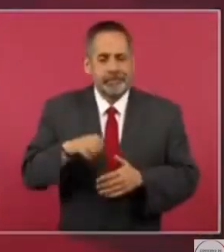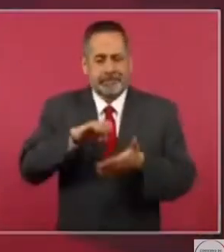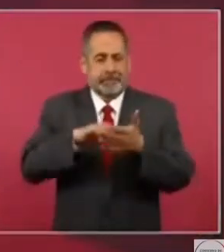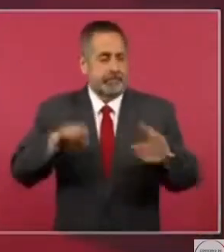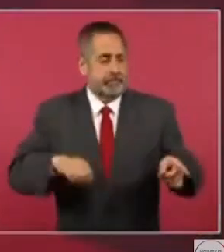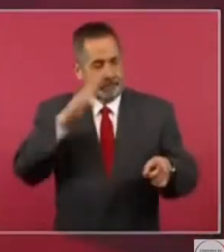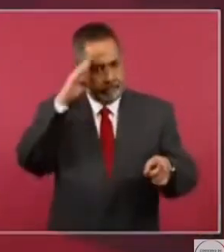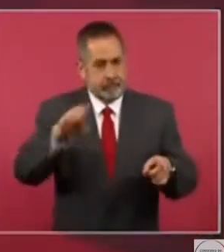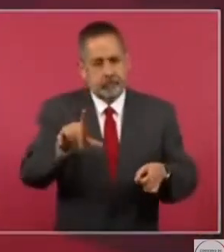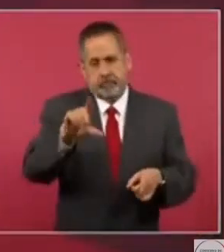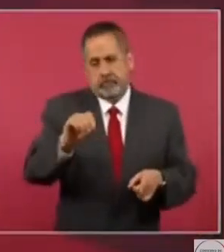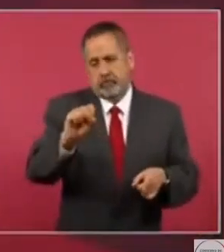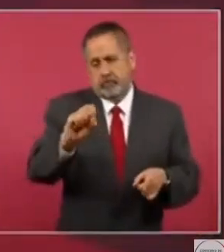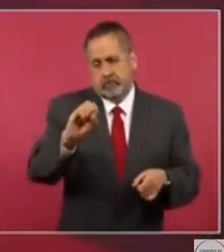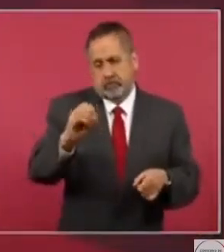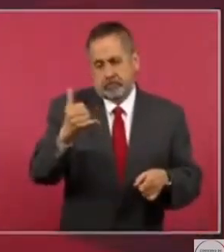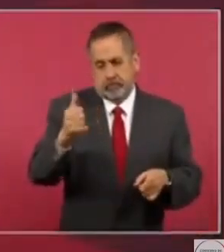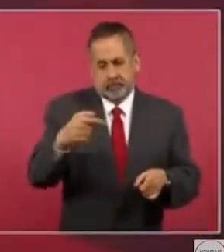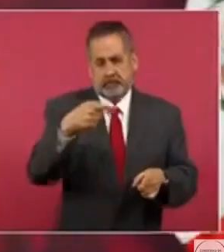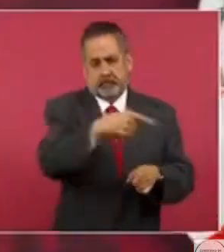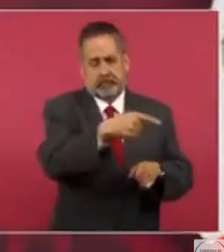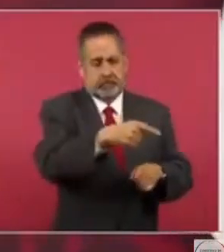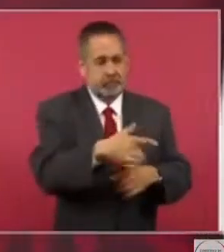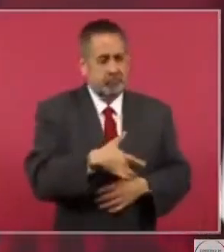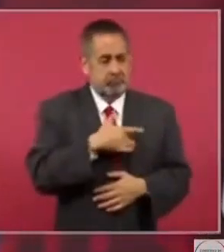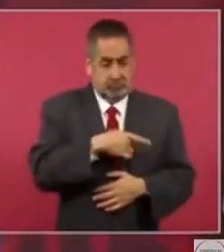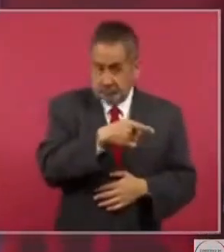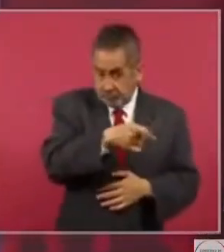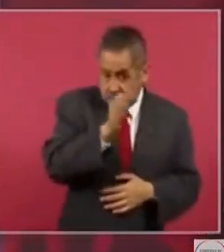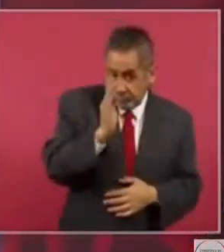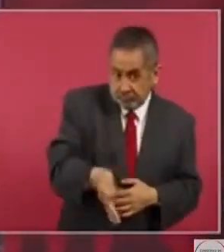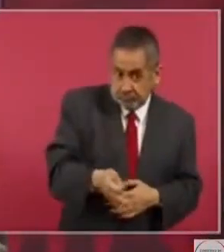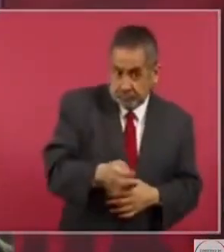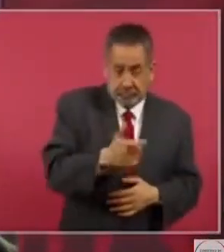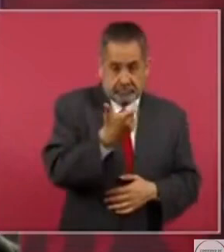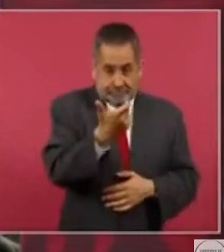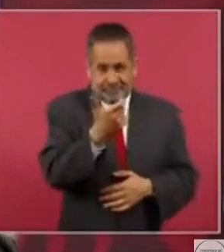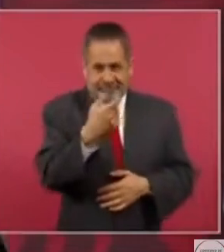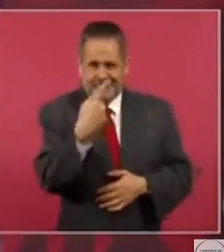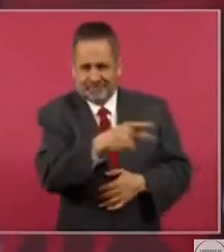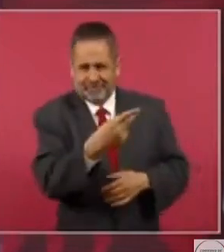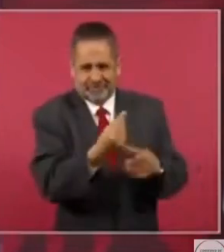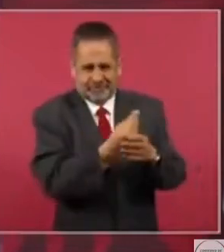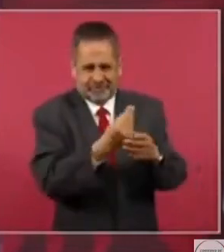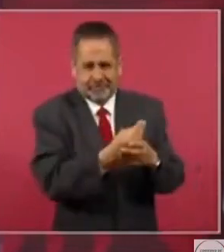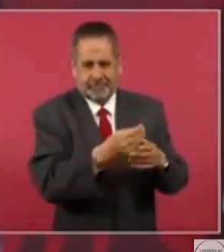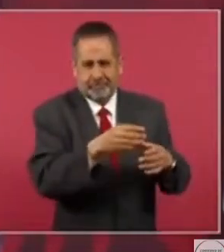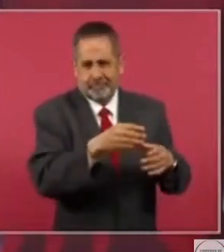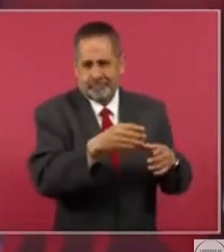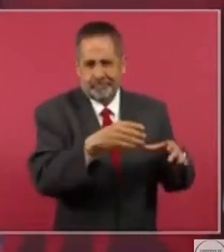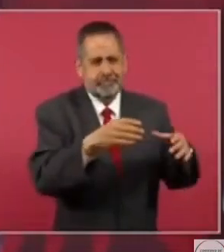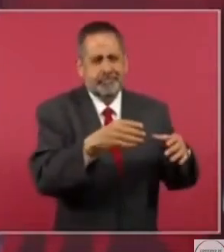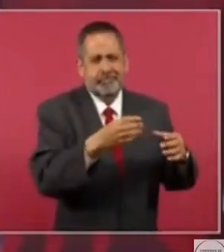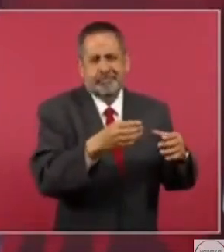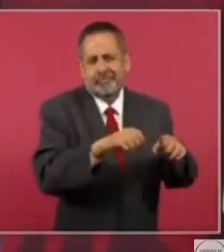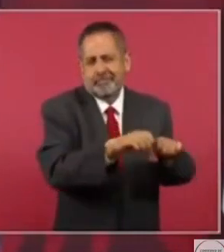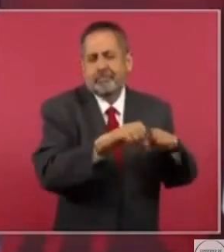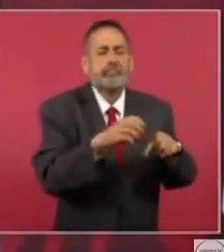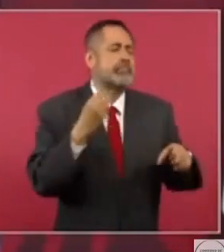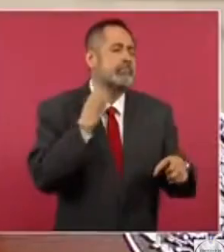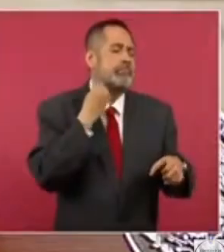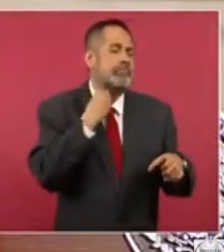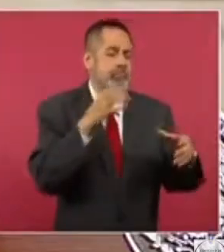está dispuesto, sus abogados